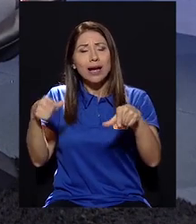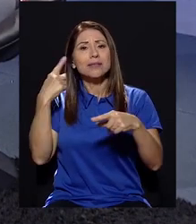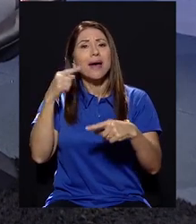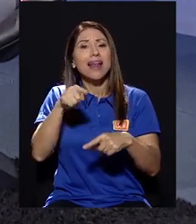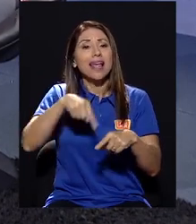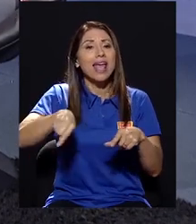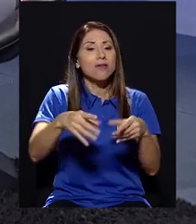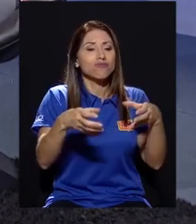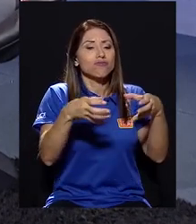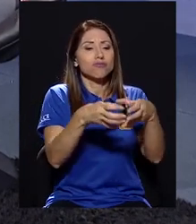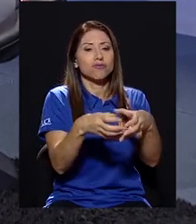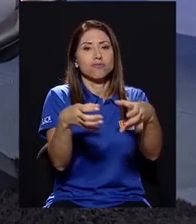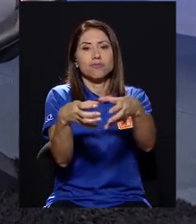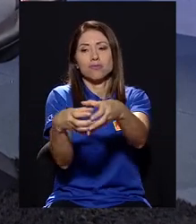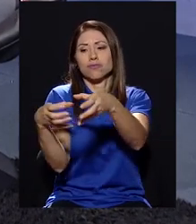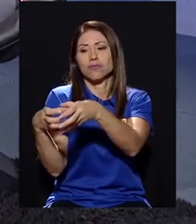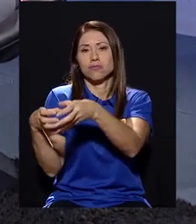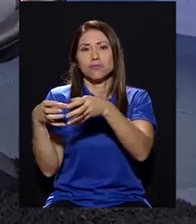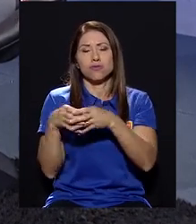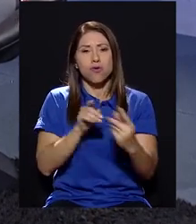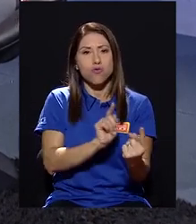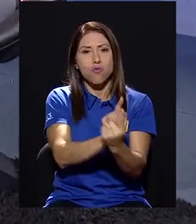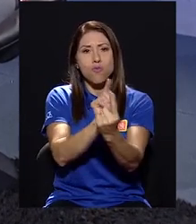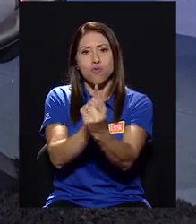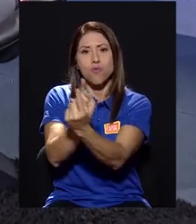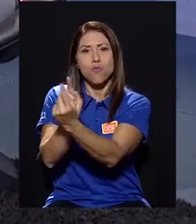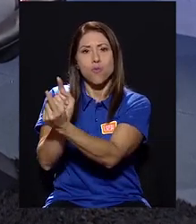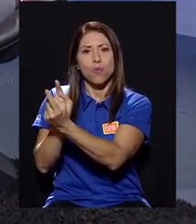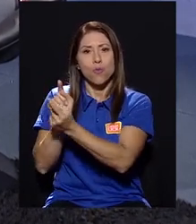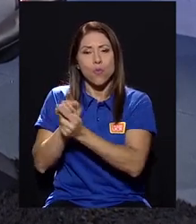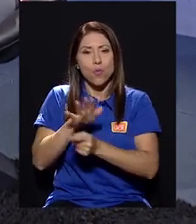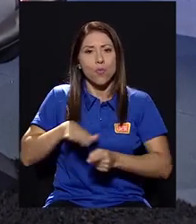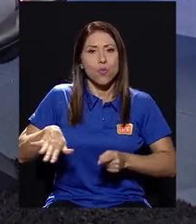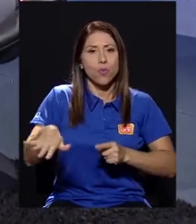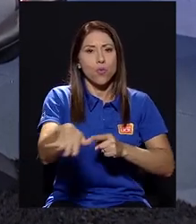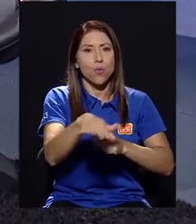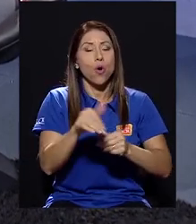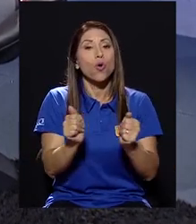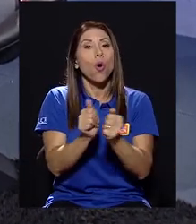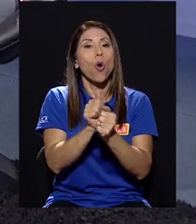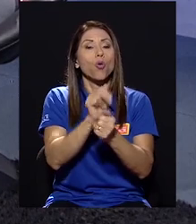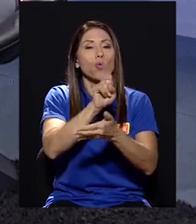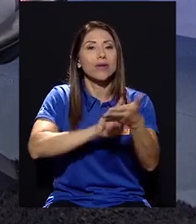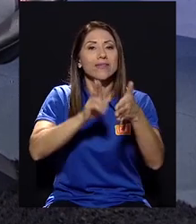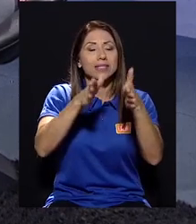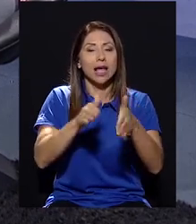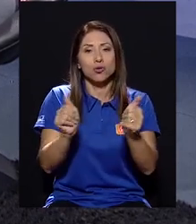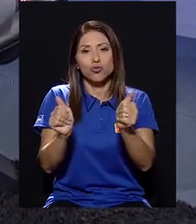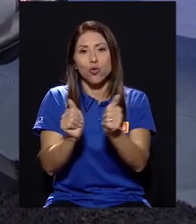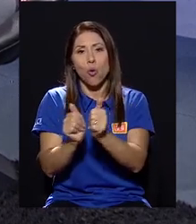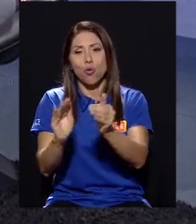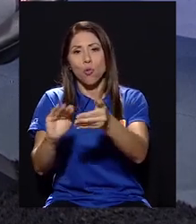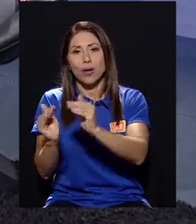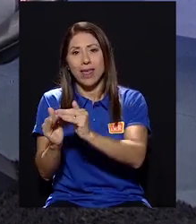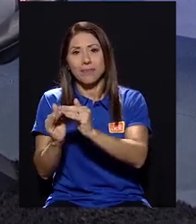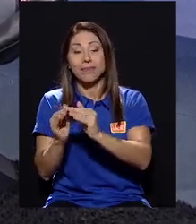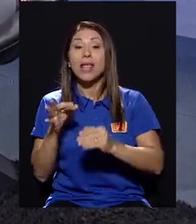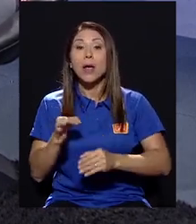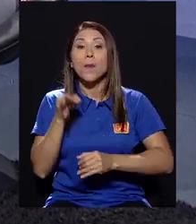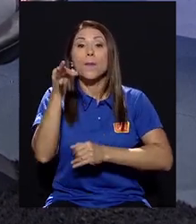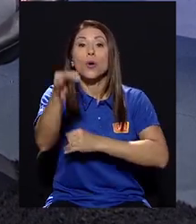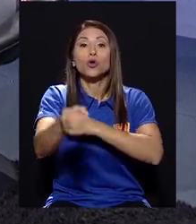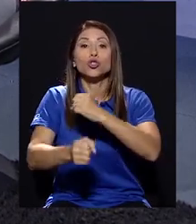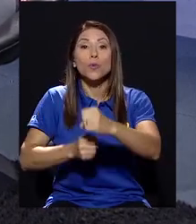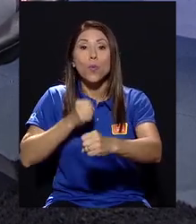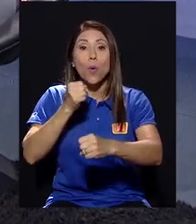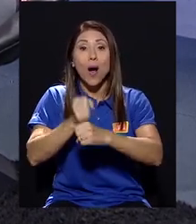encuentro con los grupos de la región, los grupos universitarios y los grupos comunitarios de danza. Y el próximo año la